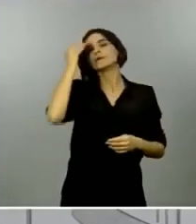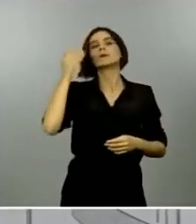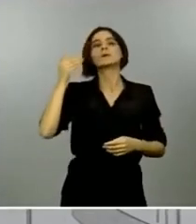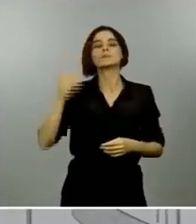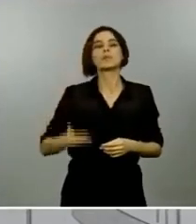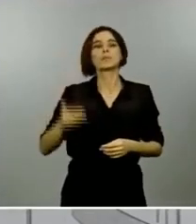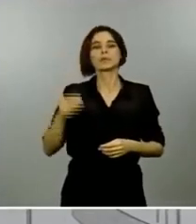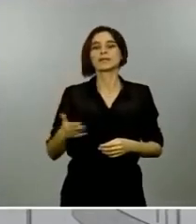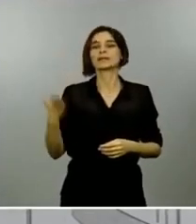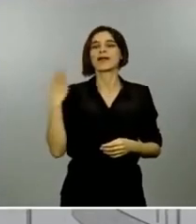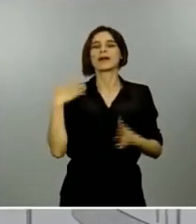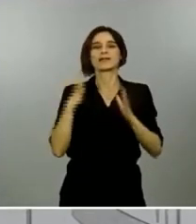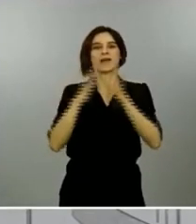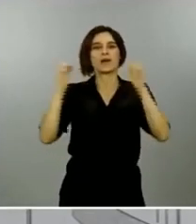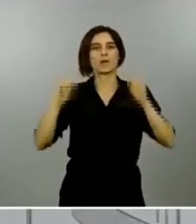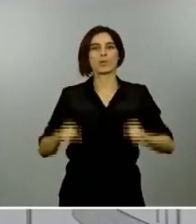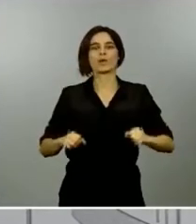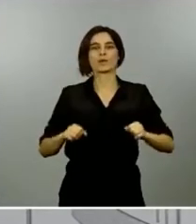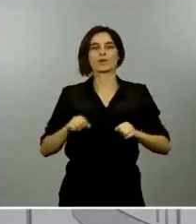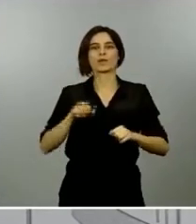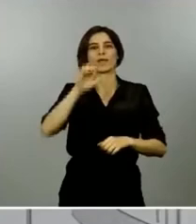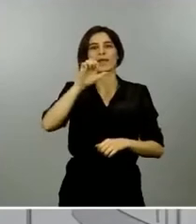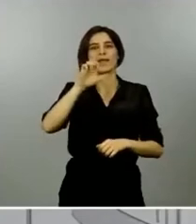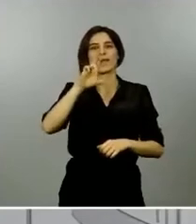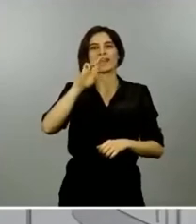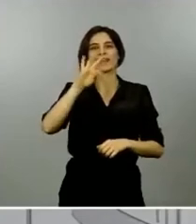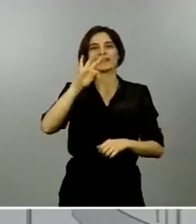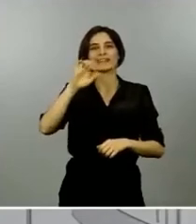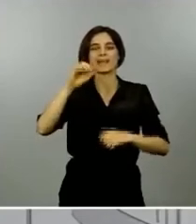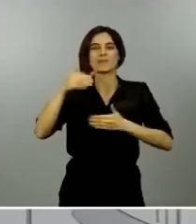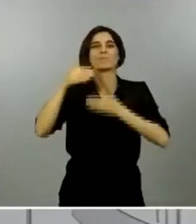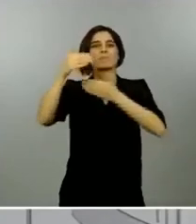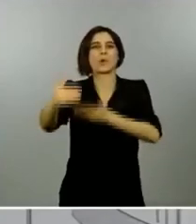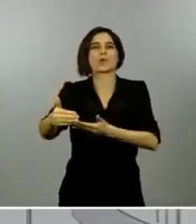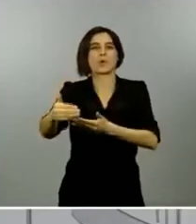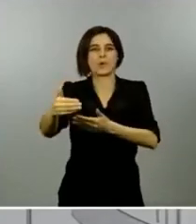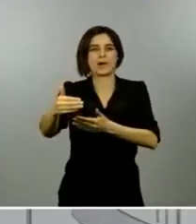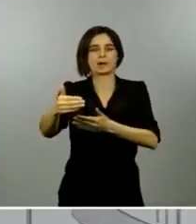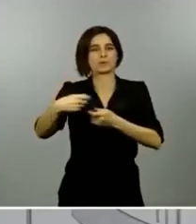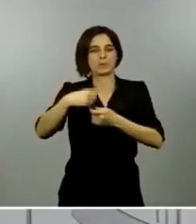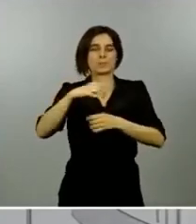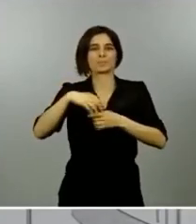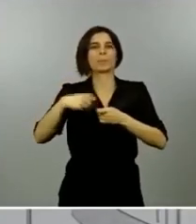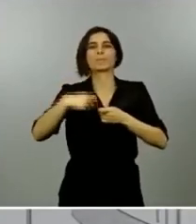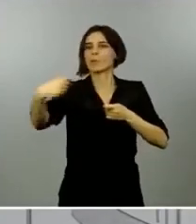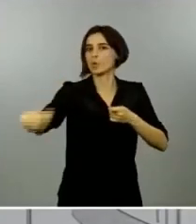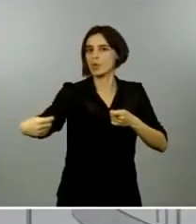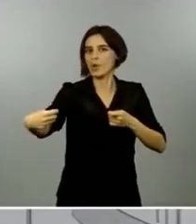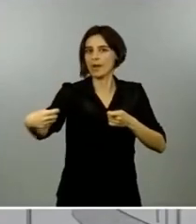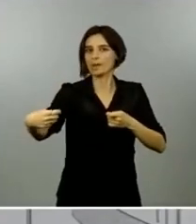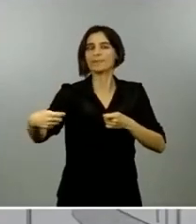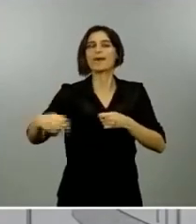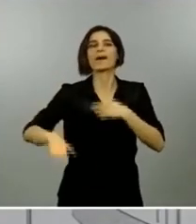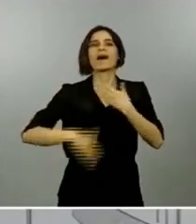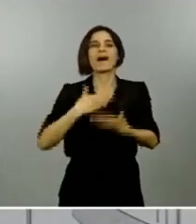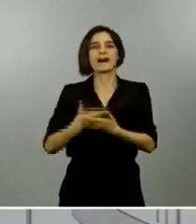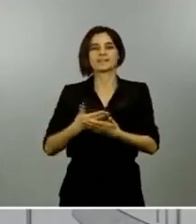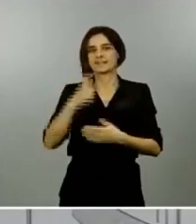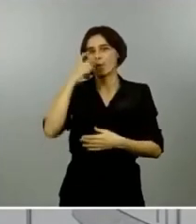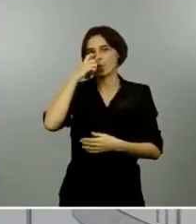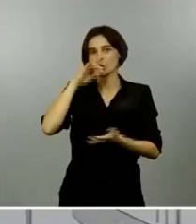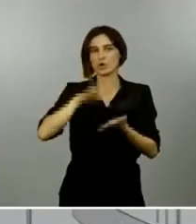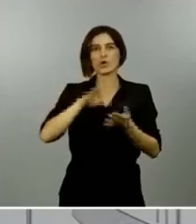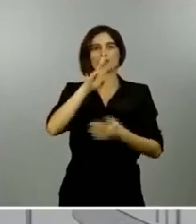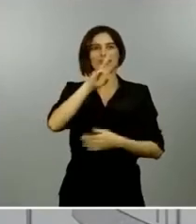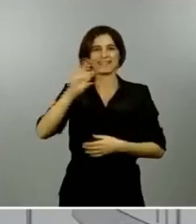ayer de prórroga de los expedientes de regulación temporal de empleo hasta el 30 de junio y efectivamente luego